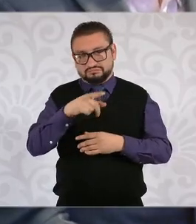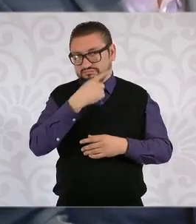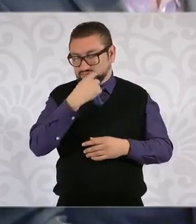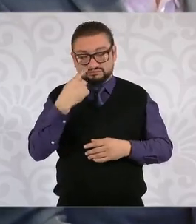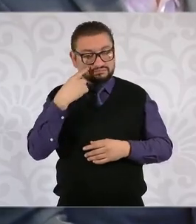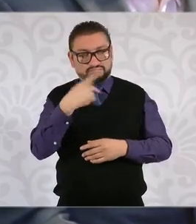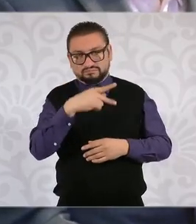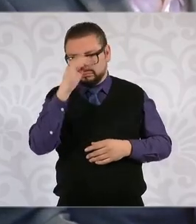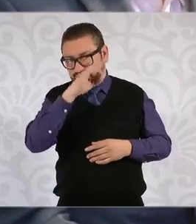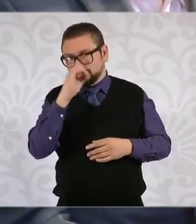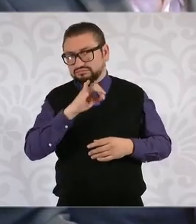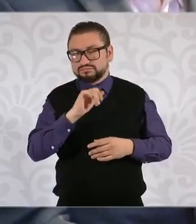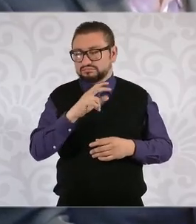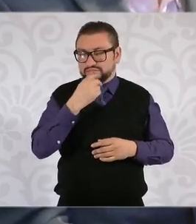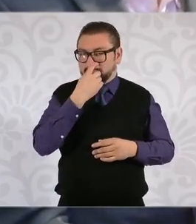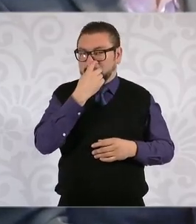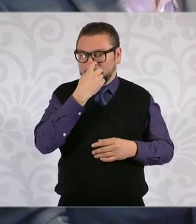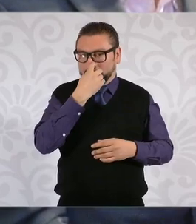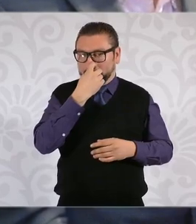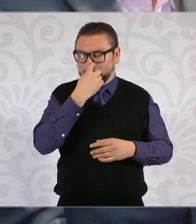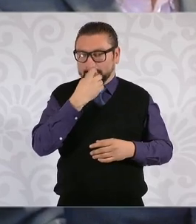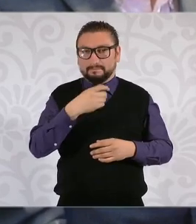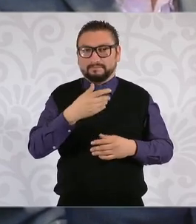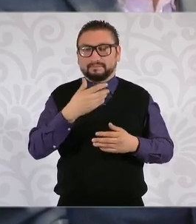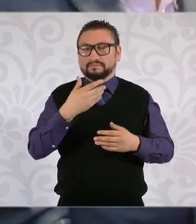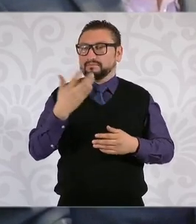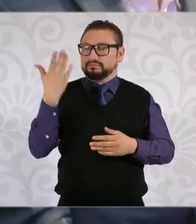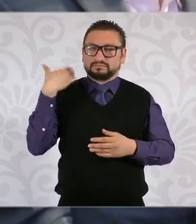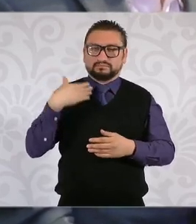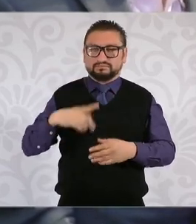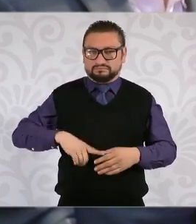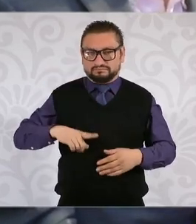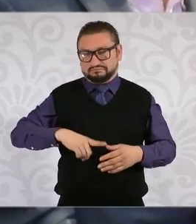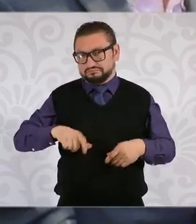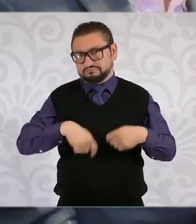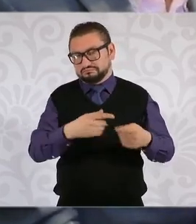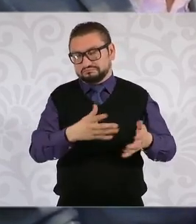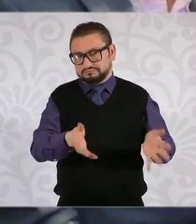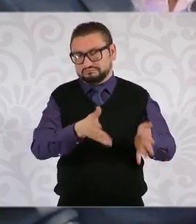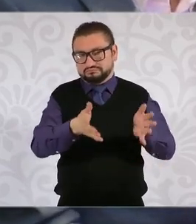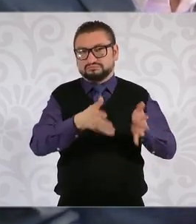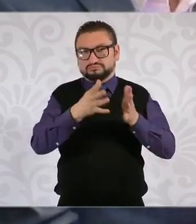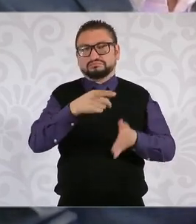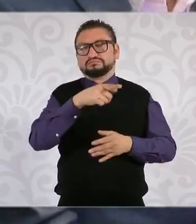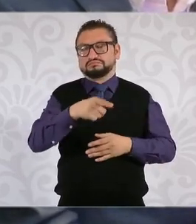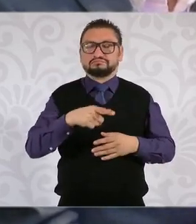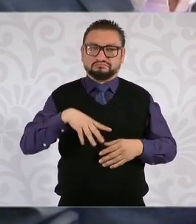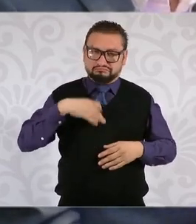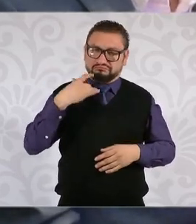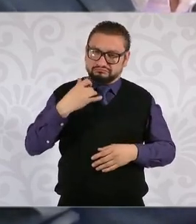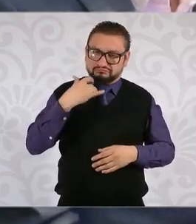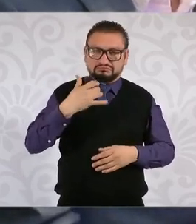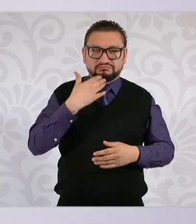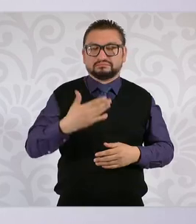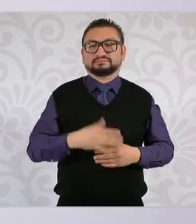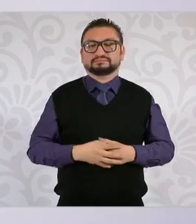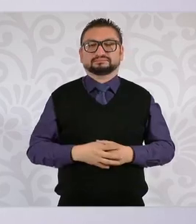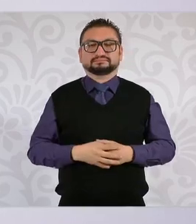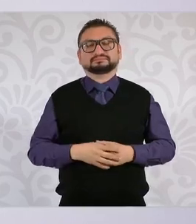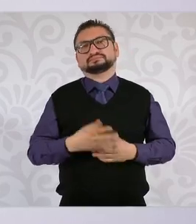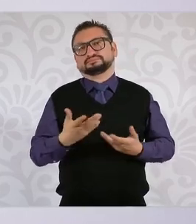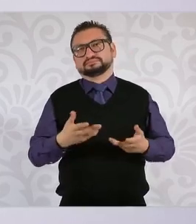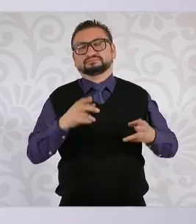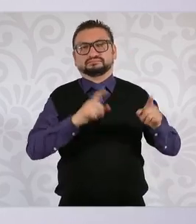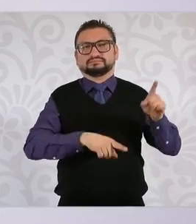En el gobierno pasado, pues sí se le impulsó para el cargo, se le defendió en el cargo, de hecho. Bueno, depende